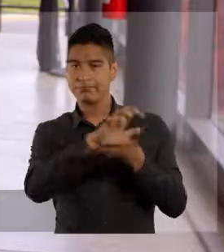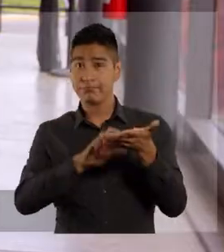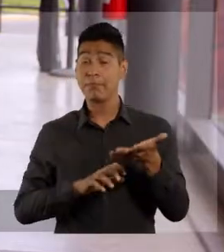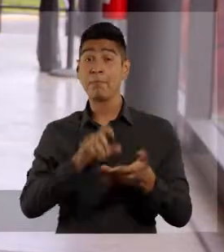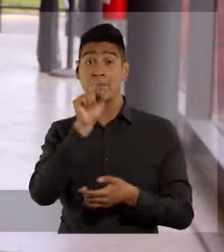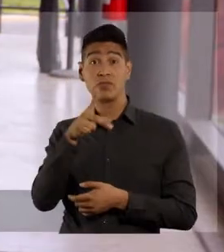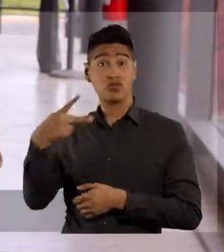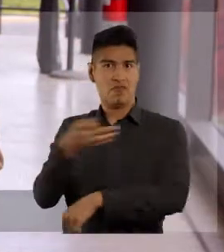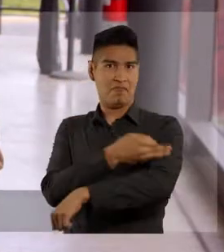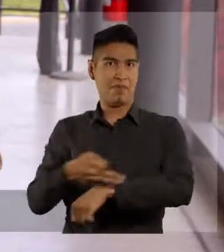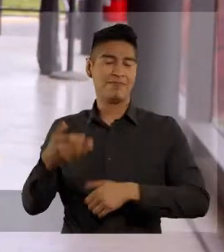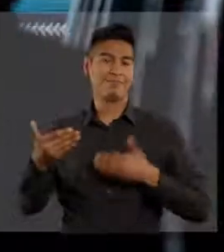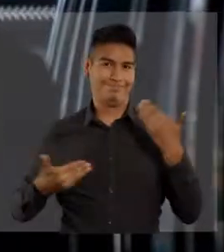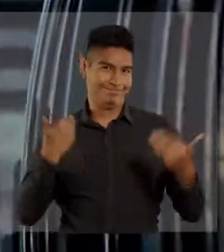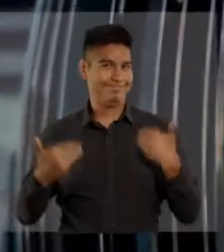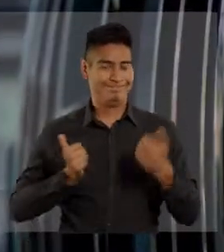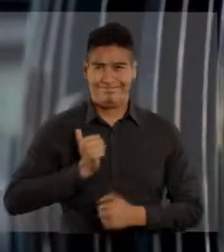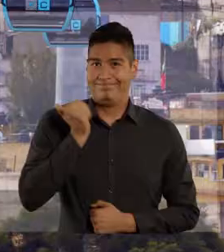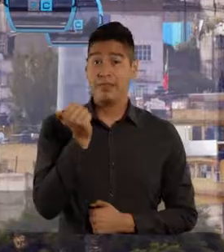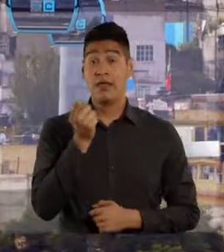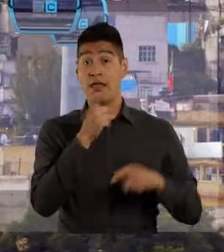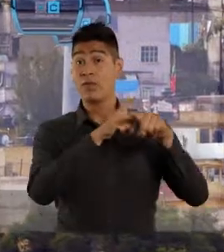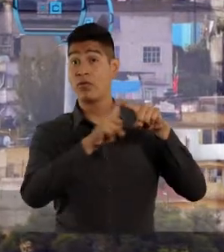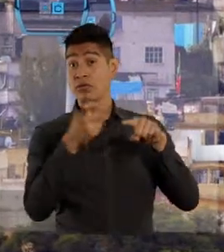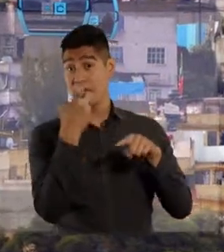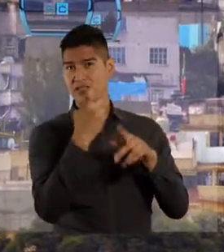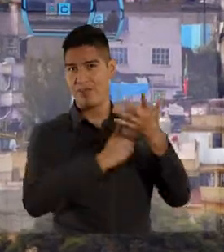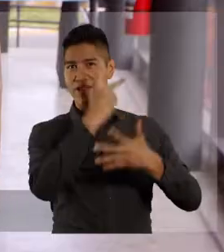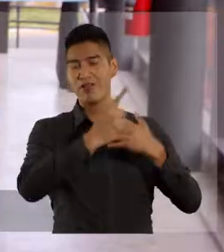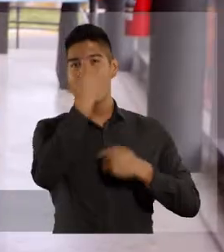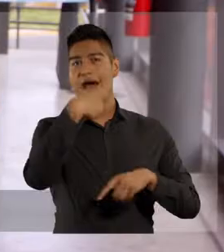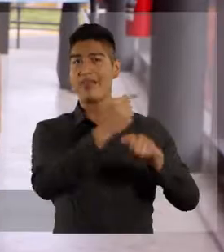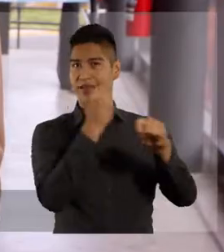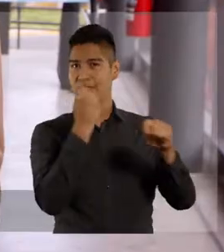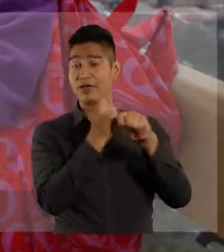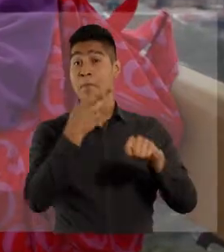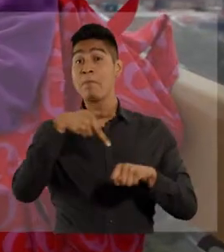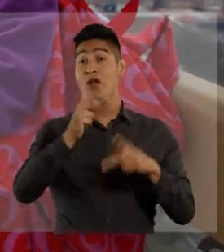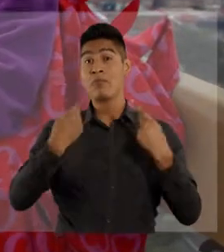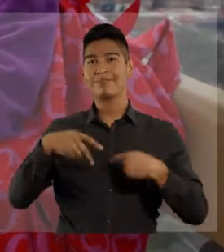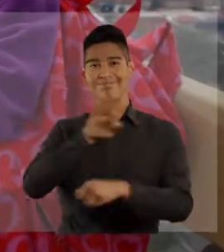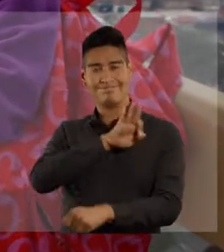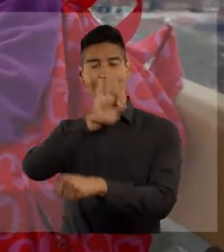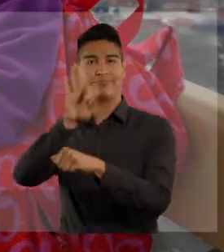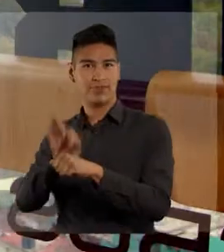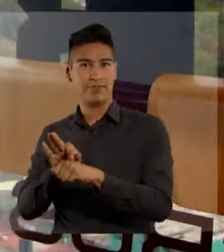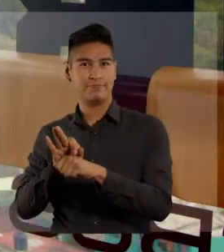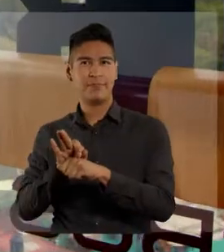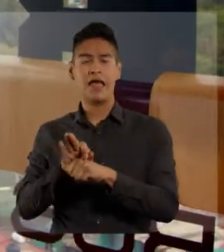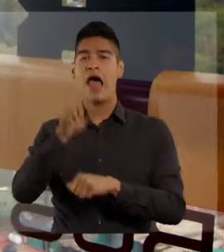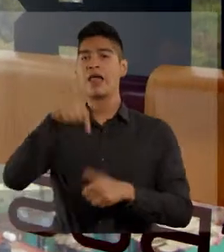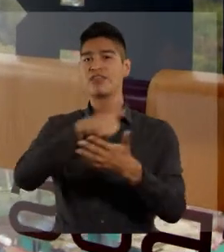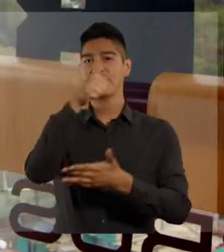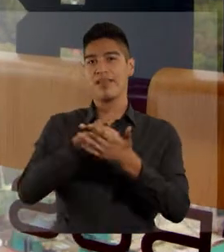y puedan disfrutar más tiempo libre. El cablebus es un proyecto de movilidad, pero que brinda bienestar y justicia social. En